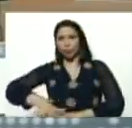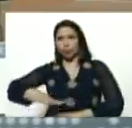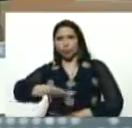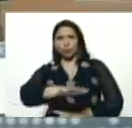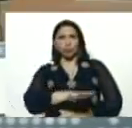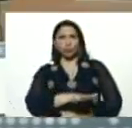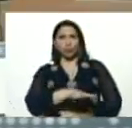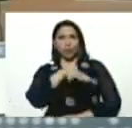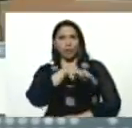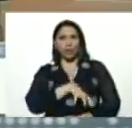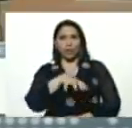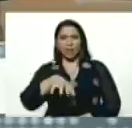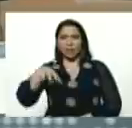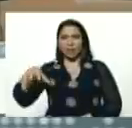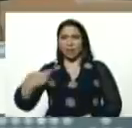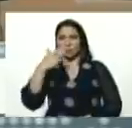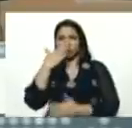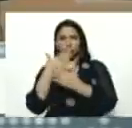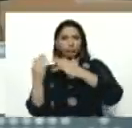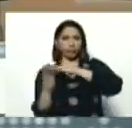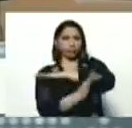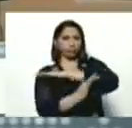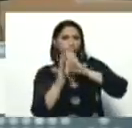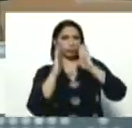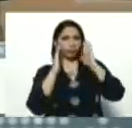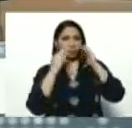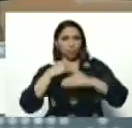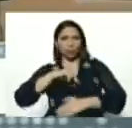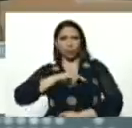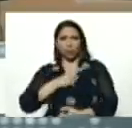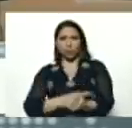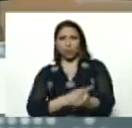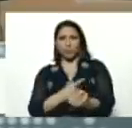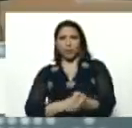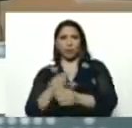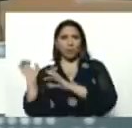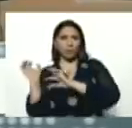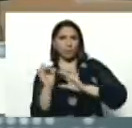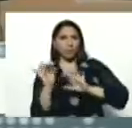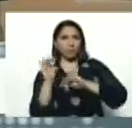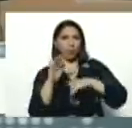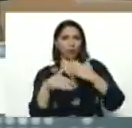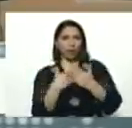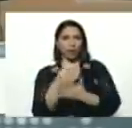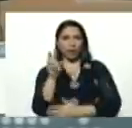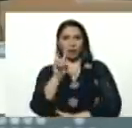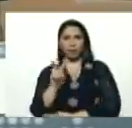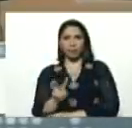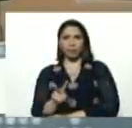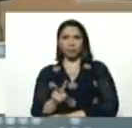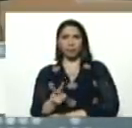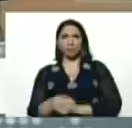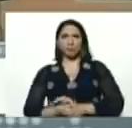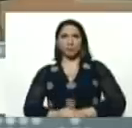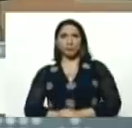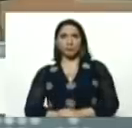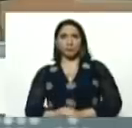estados fronterizos, atendiendo a los, hermanos que están regresando, el compañero,